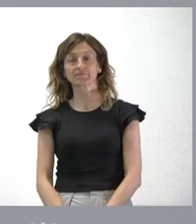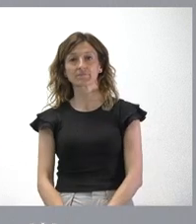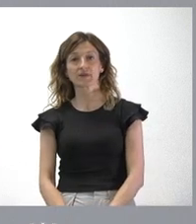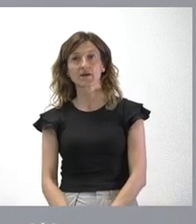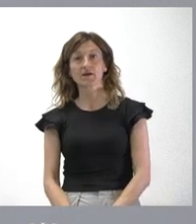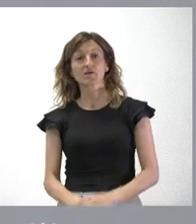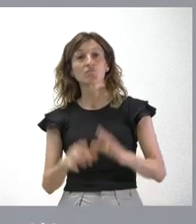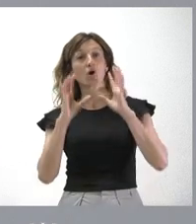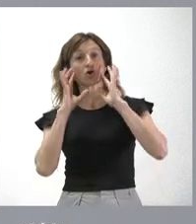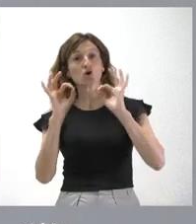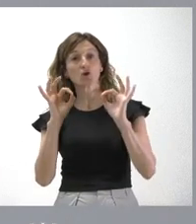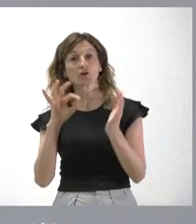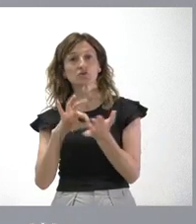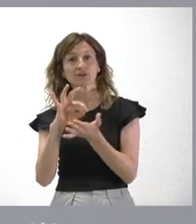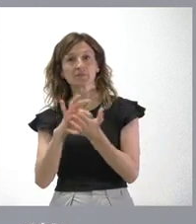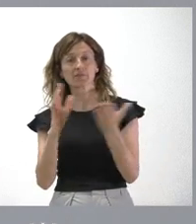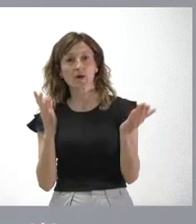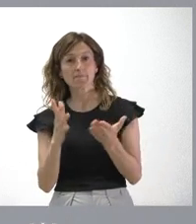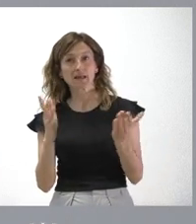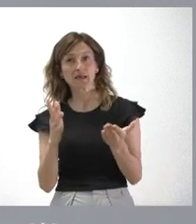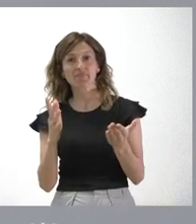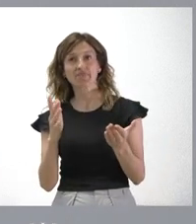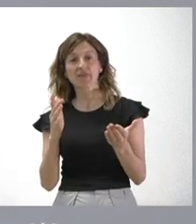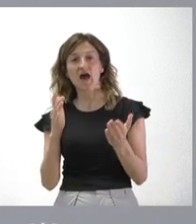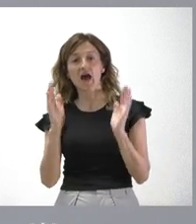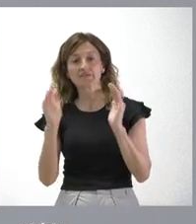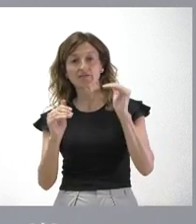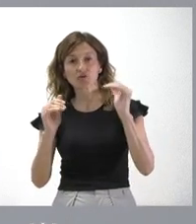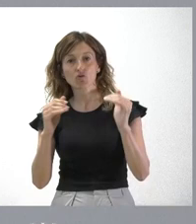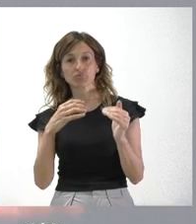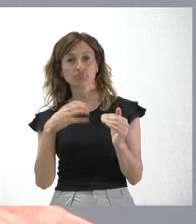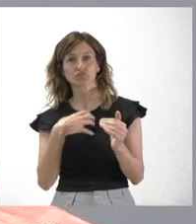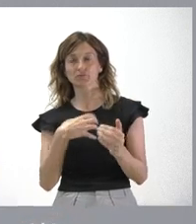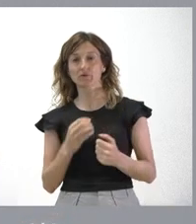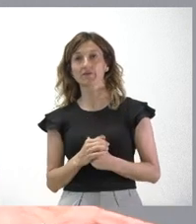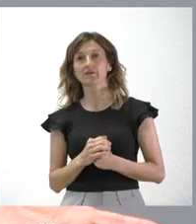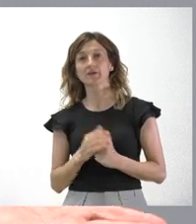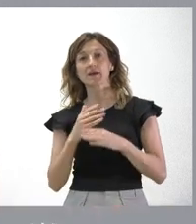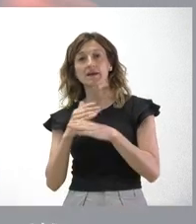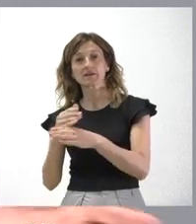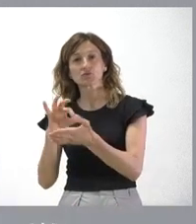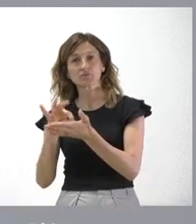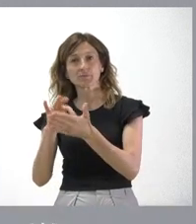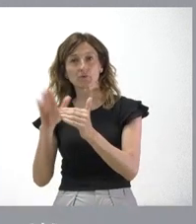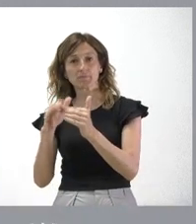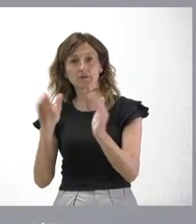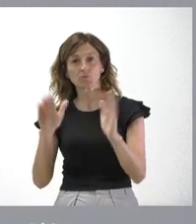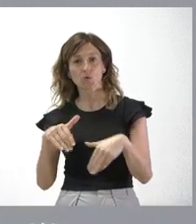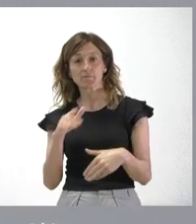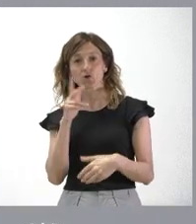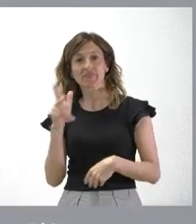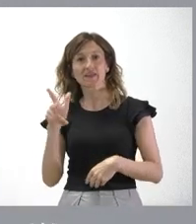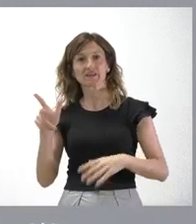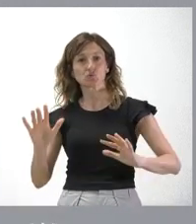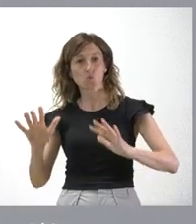parecería razonable que ningún servicio de emergencia quedara sin atender. En el resto no se establecen servicios mínimos para garantizar el legítimo derecho